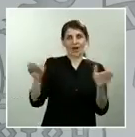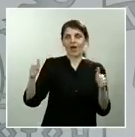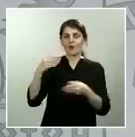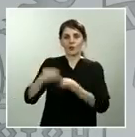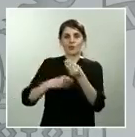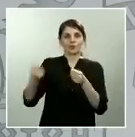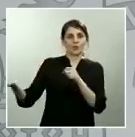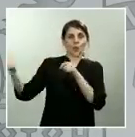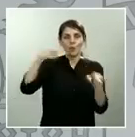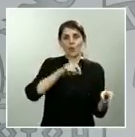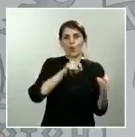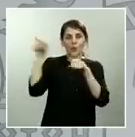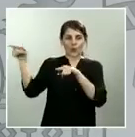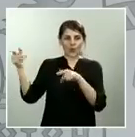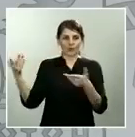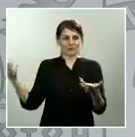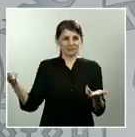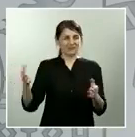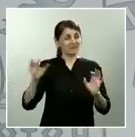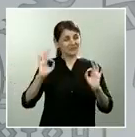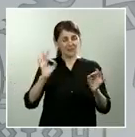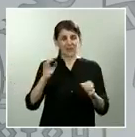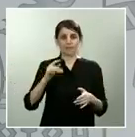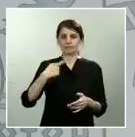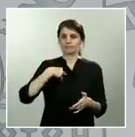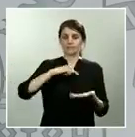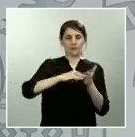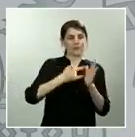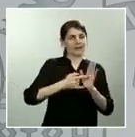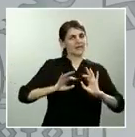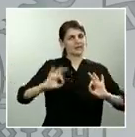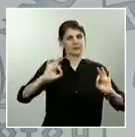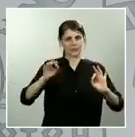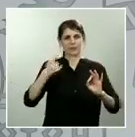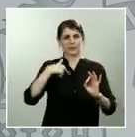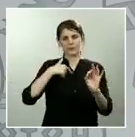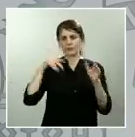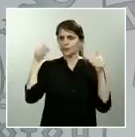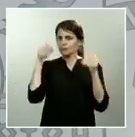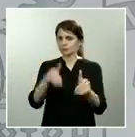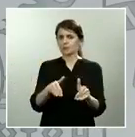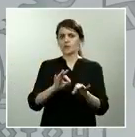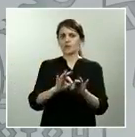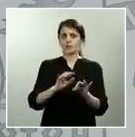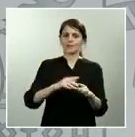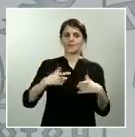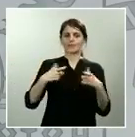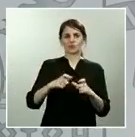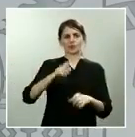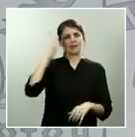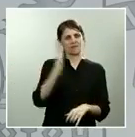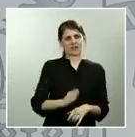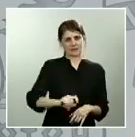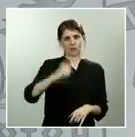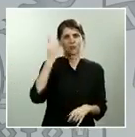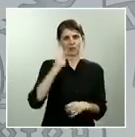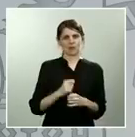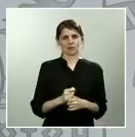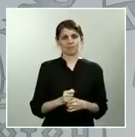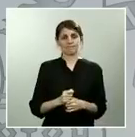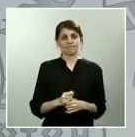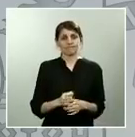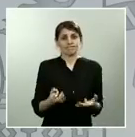para los sectores que tengan mayor profundidad con motivo de la pandemia que estén durante más tiempo en situación de